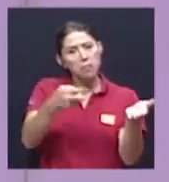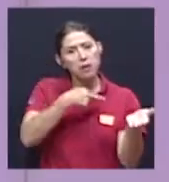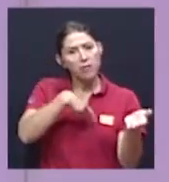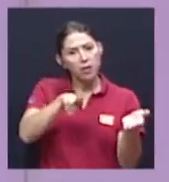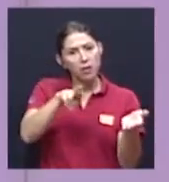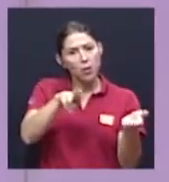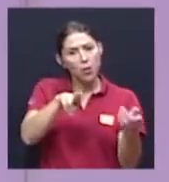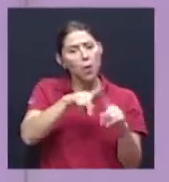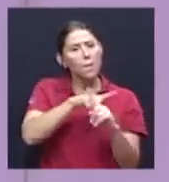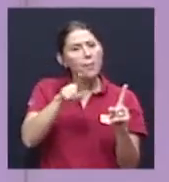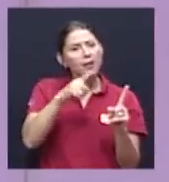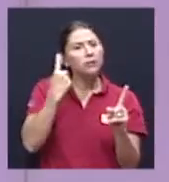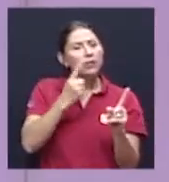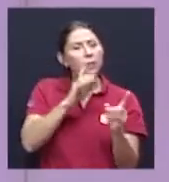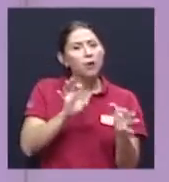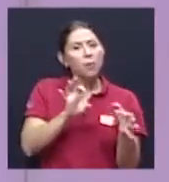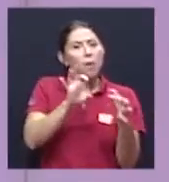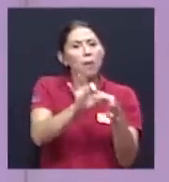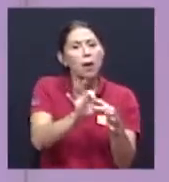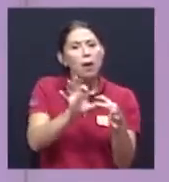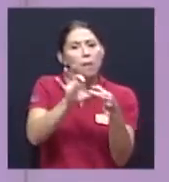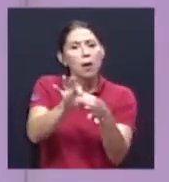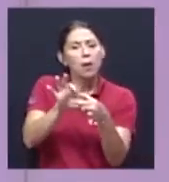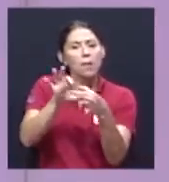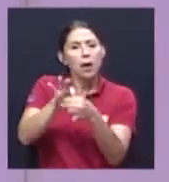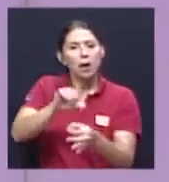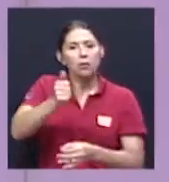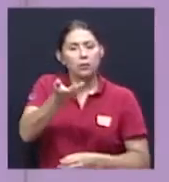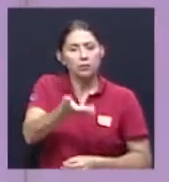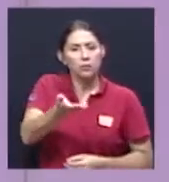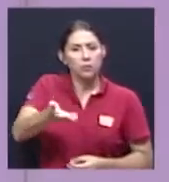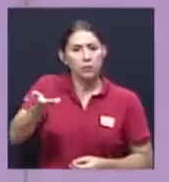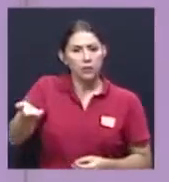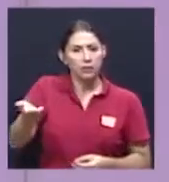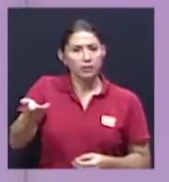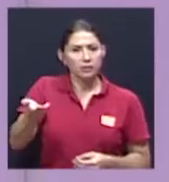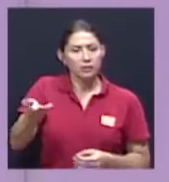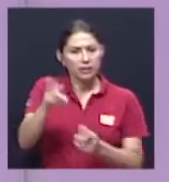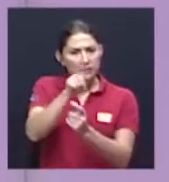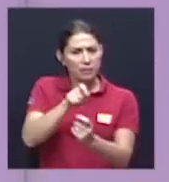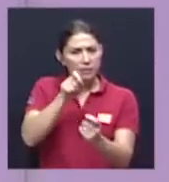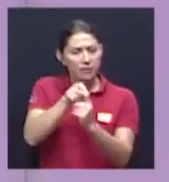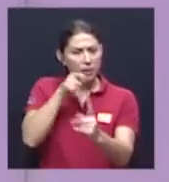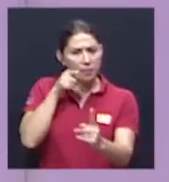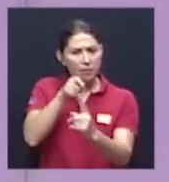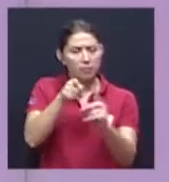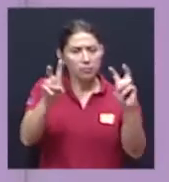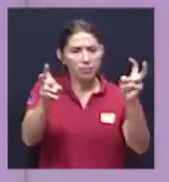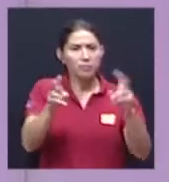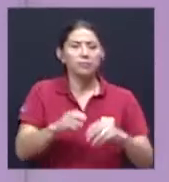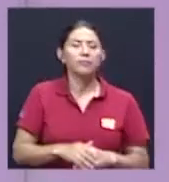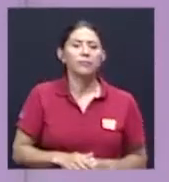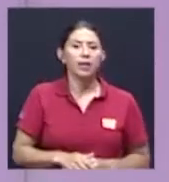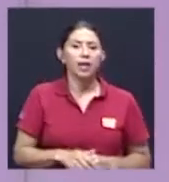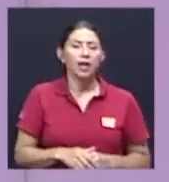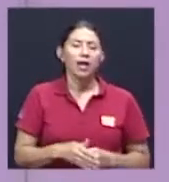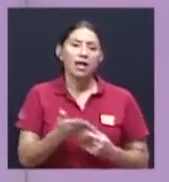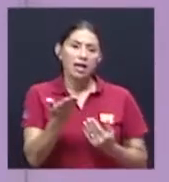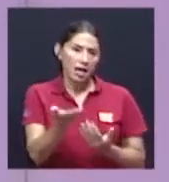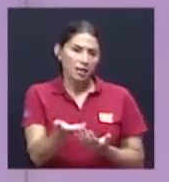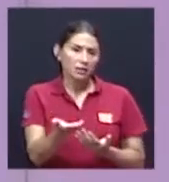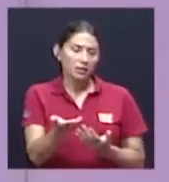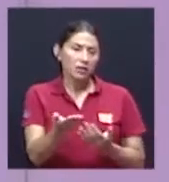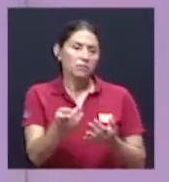dentro de otros propósitos, ¿verdad? Este está muy orientado específicamente al tema. Y en ese sentido es directamente